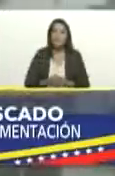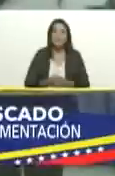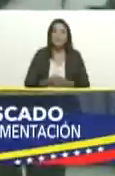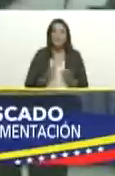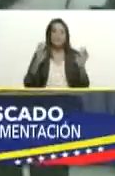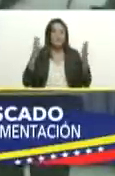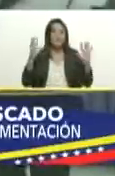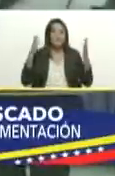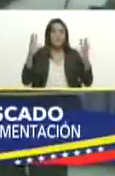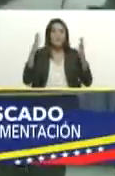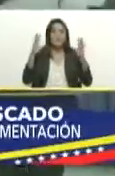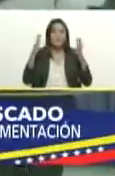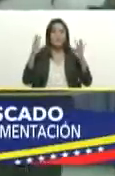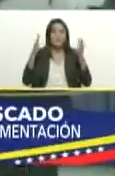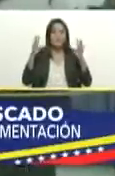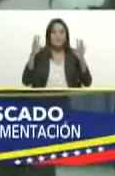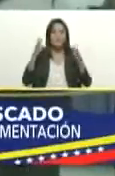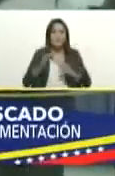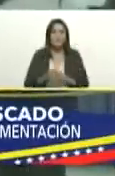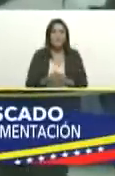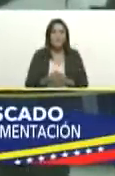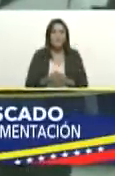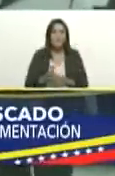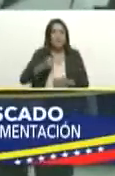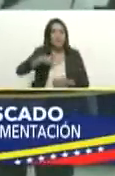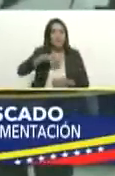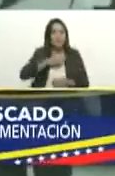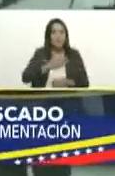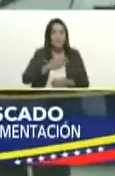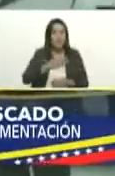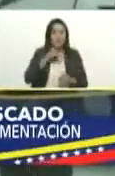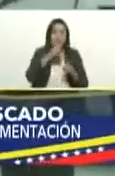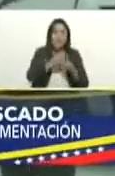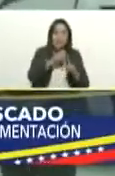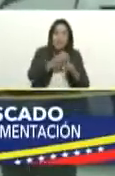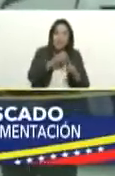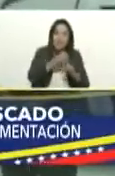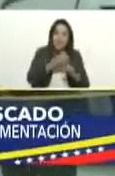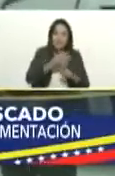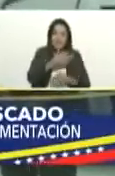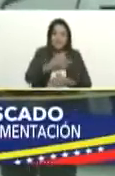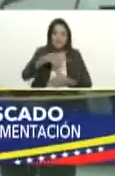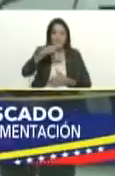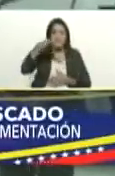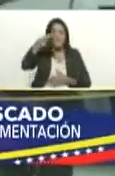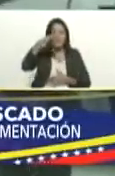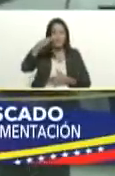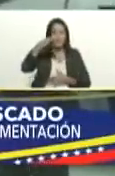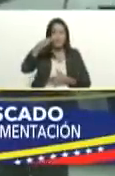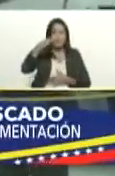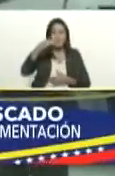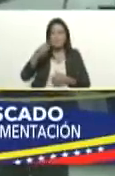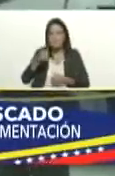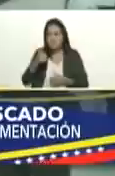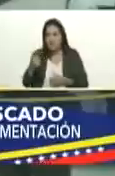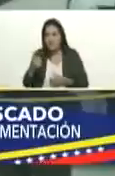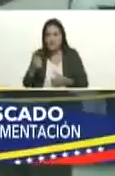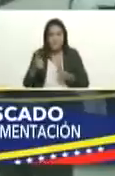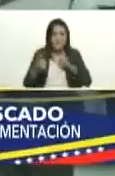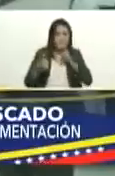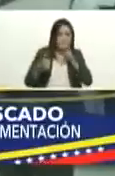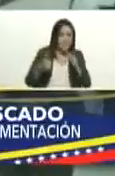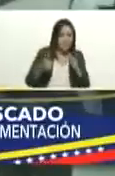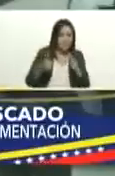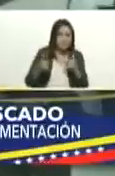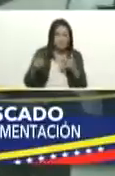aquí le decimos estamos inmersos en una lucha de carácter espiritual del bien contra el mal a nosotros los